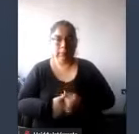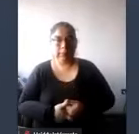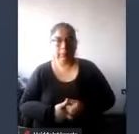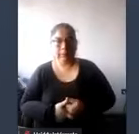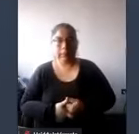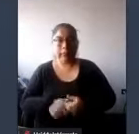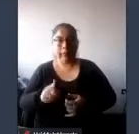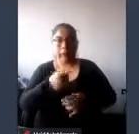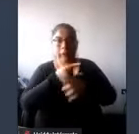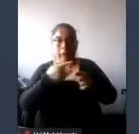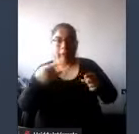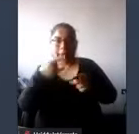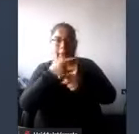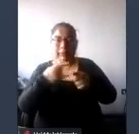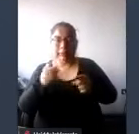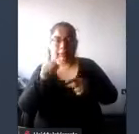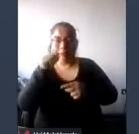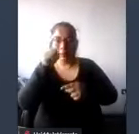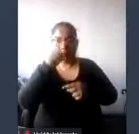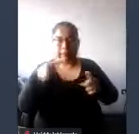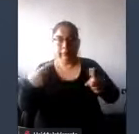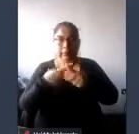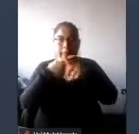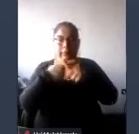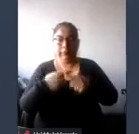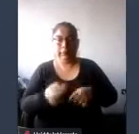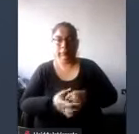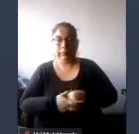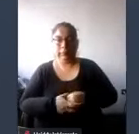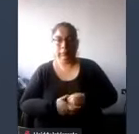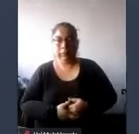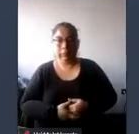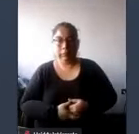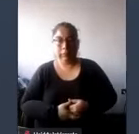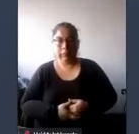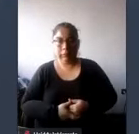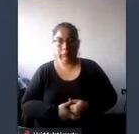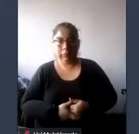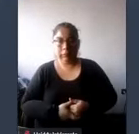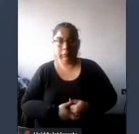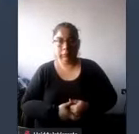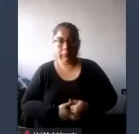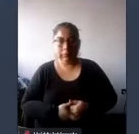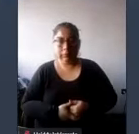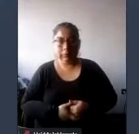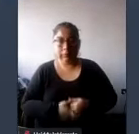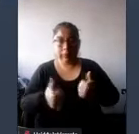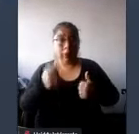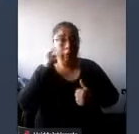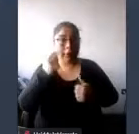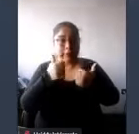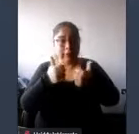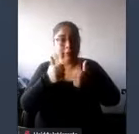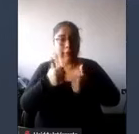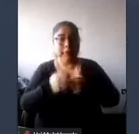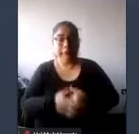está filtrando ahí está haciendo un feedback ahora si ahora si se escucha bien no